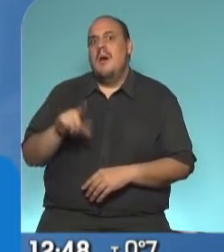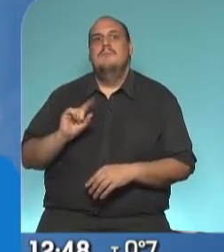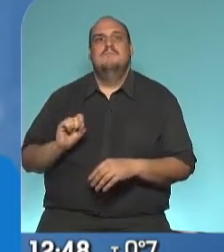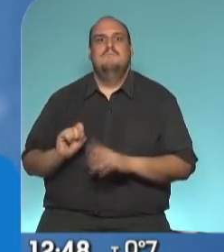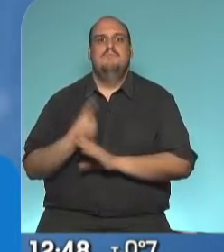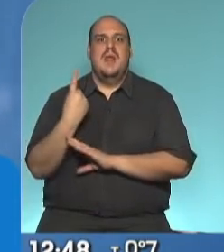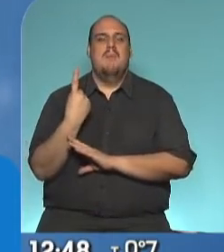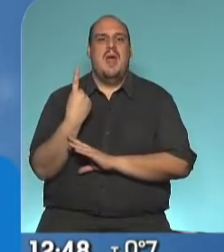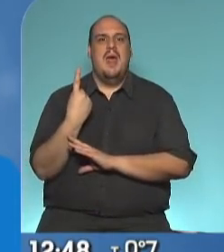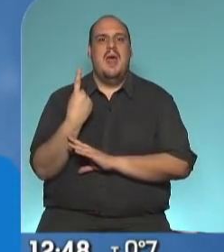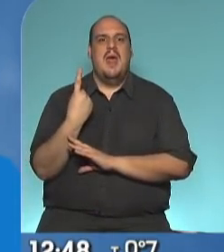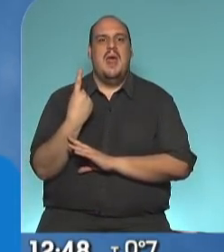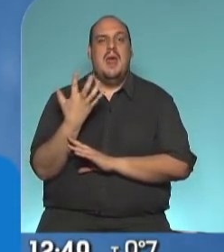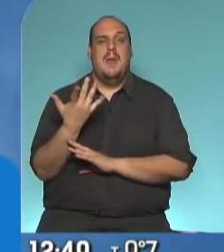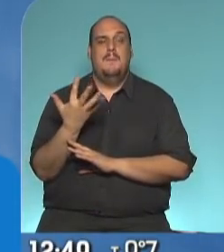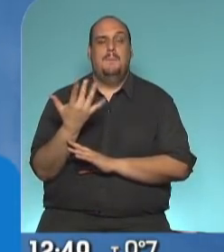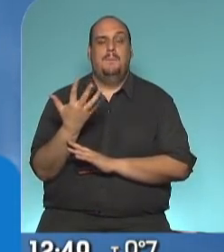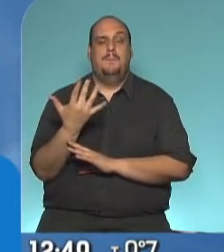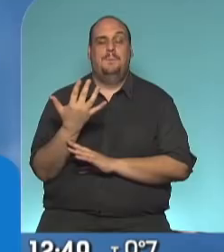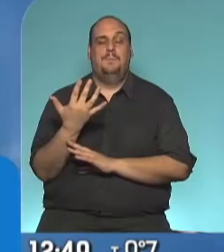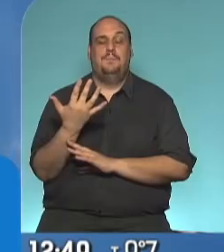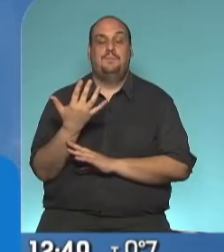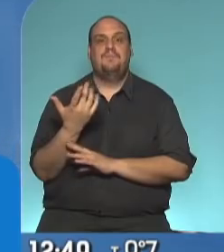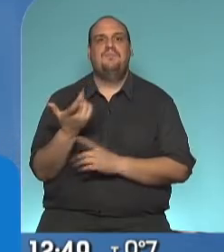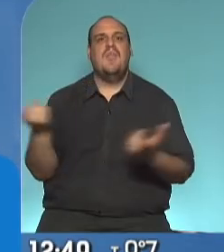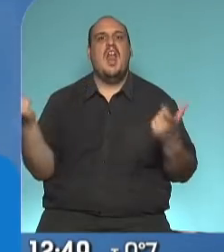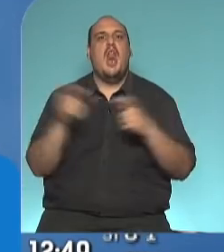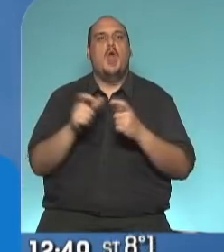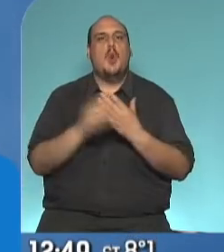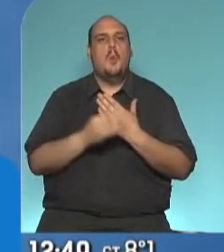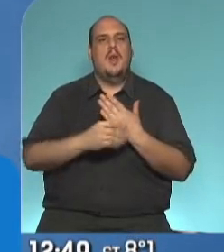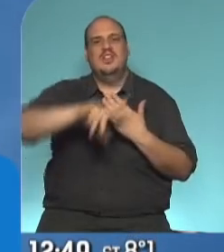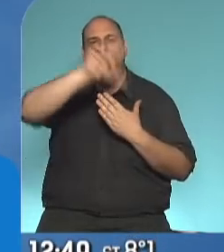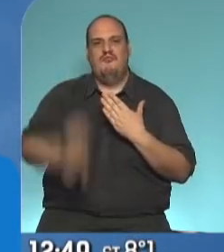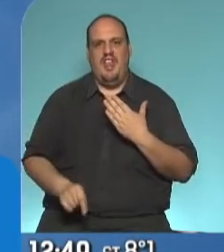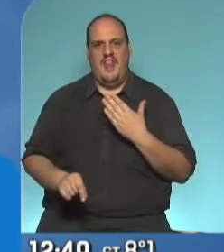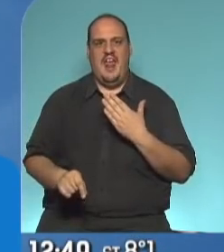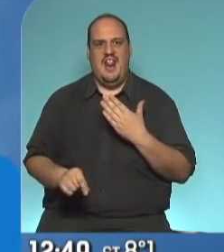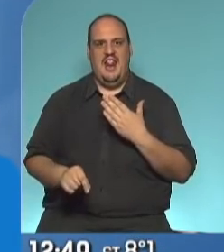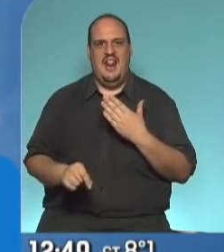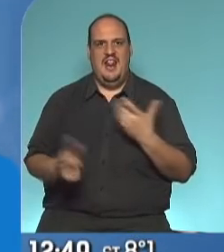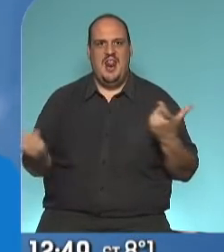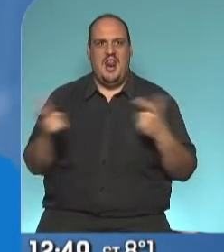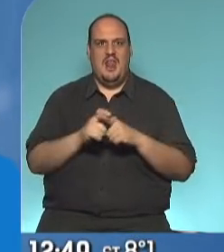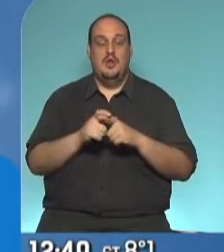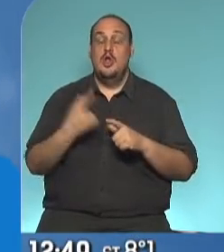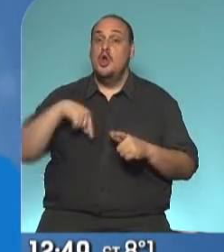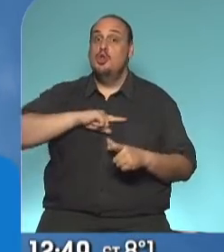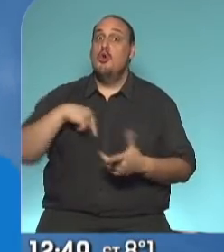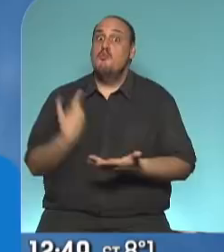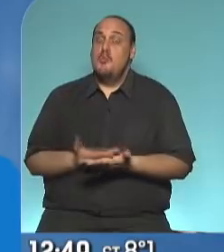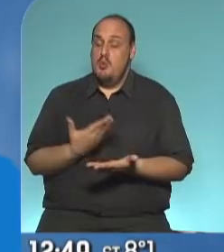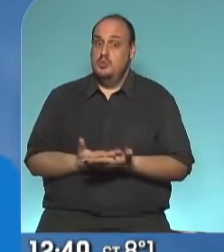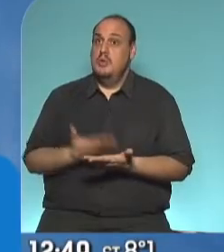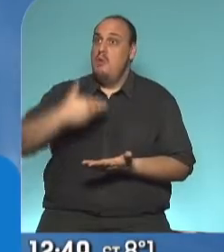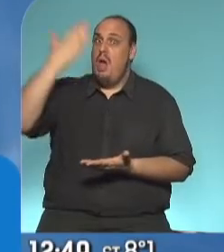reunión de gabinete federal que nos hemos propuesto construir